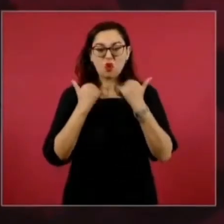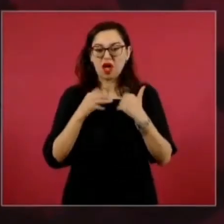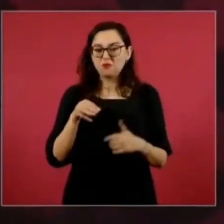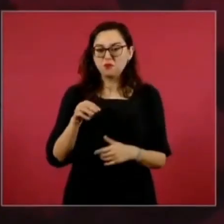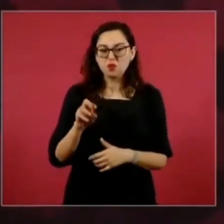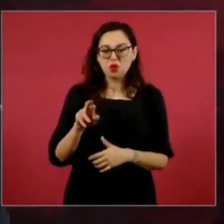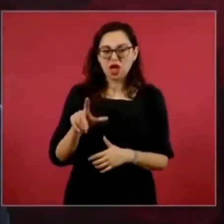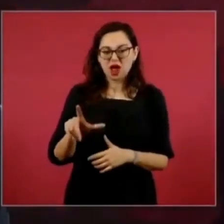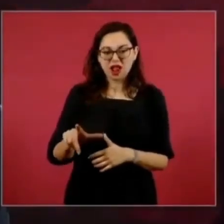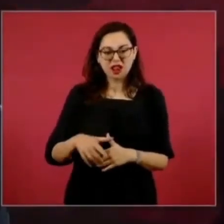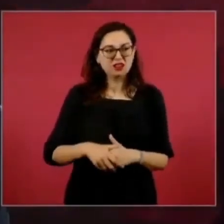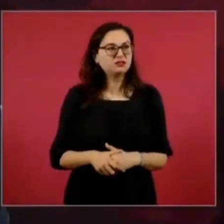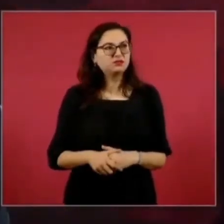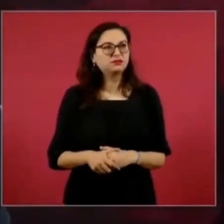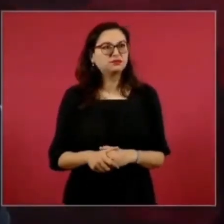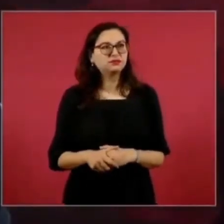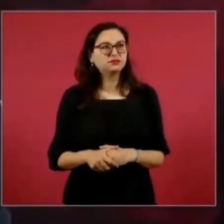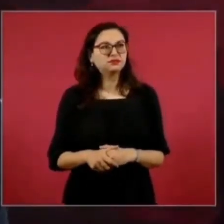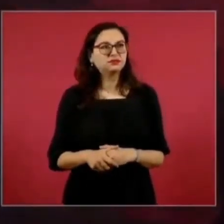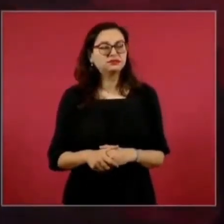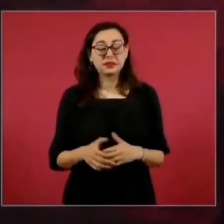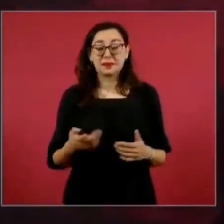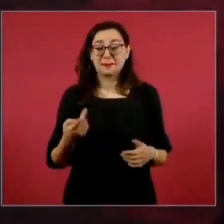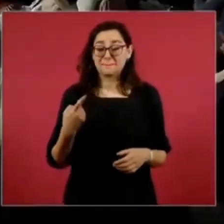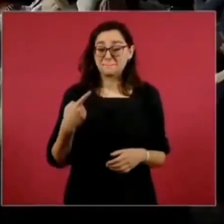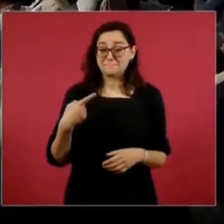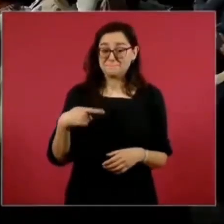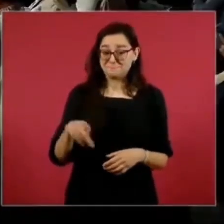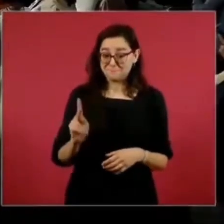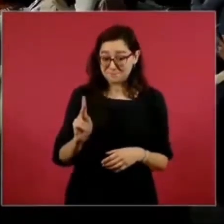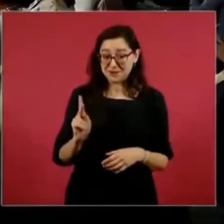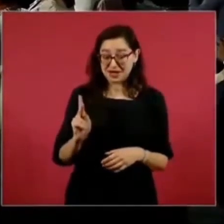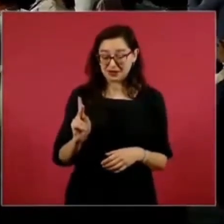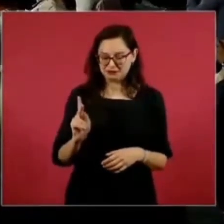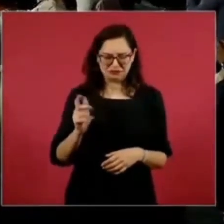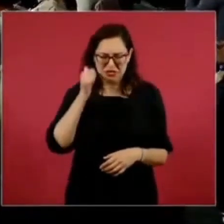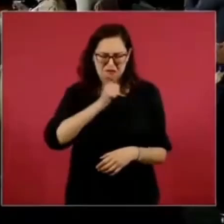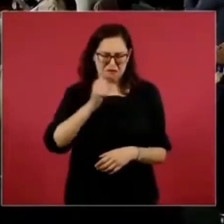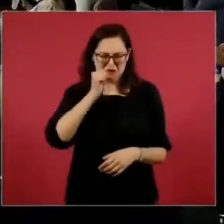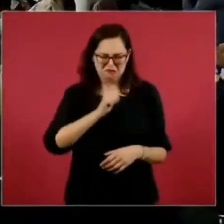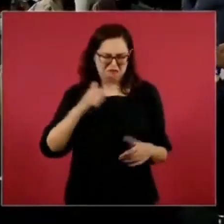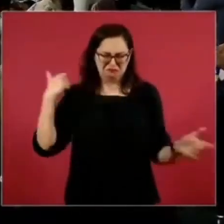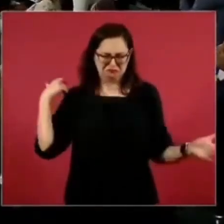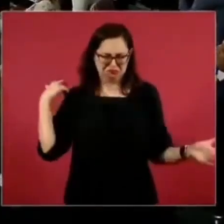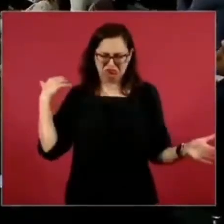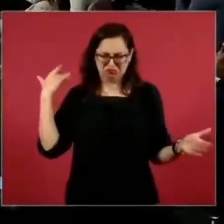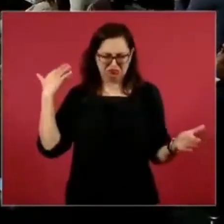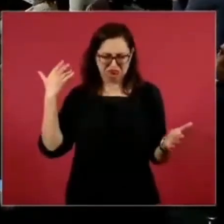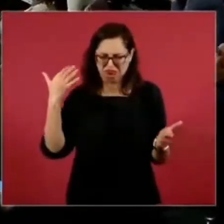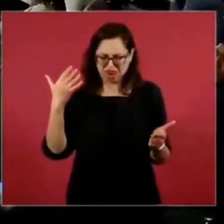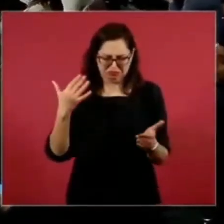Inmorales, pero se